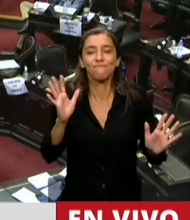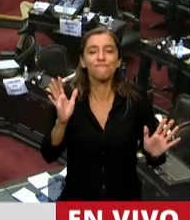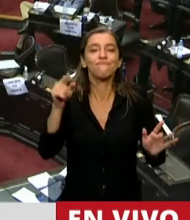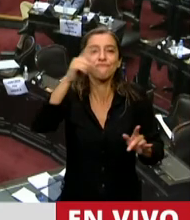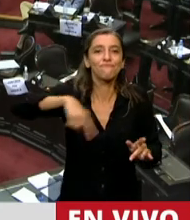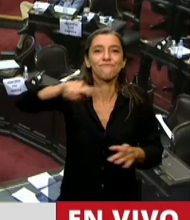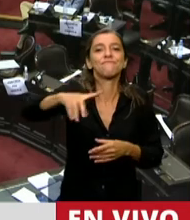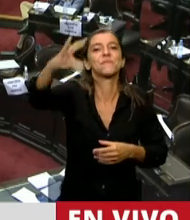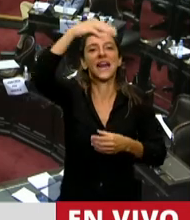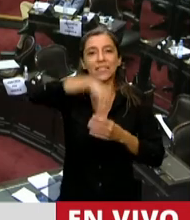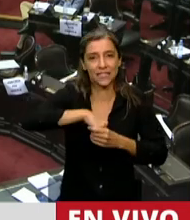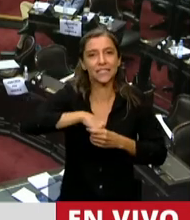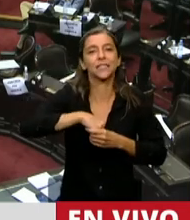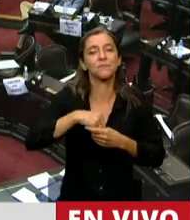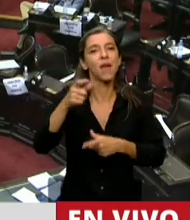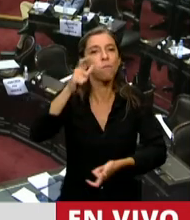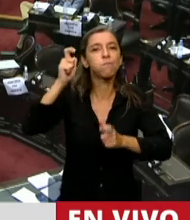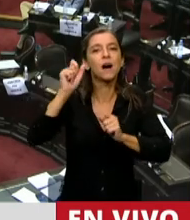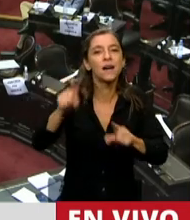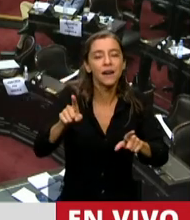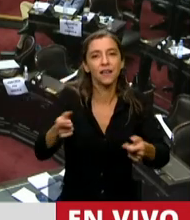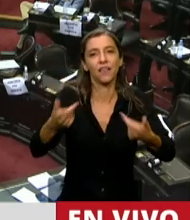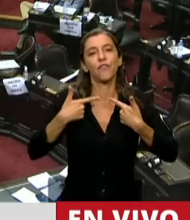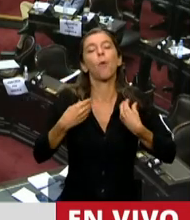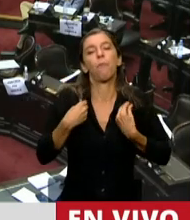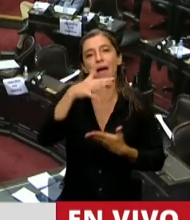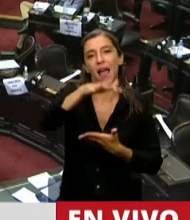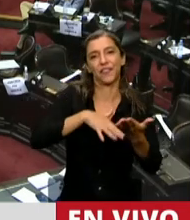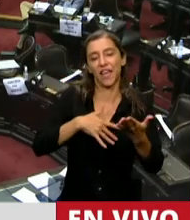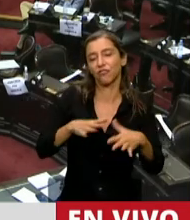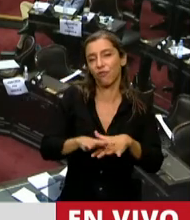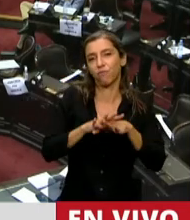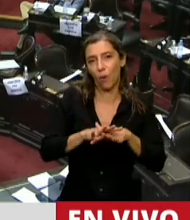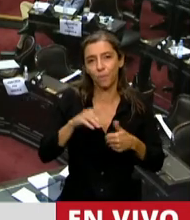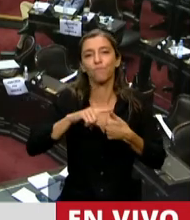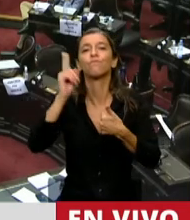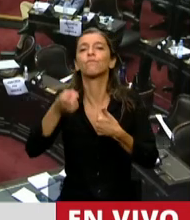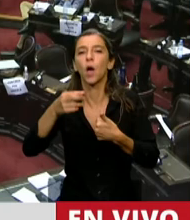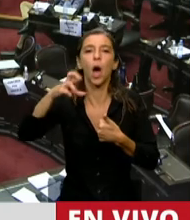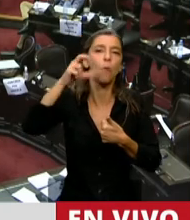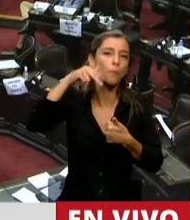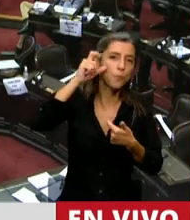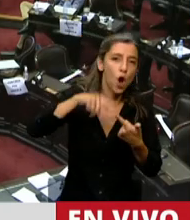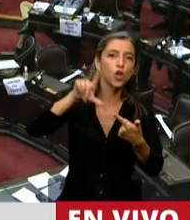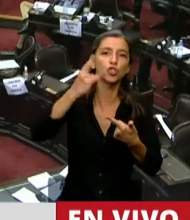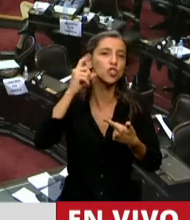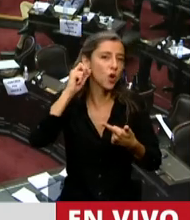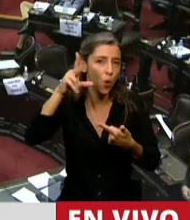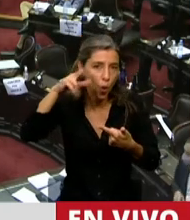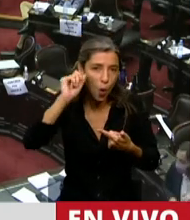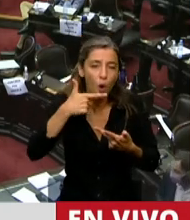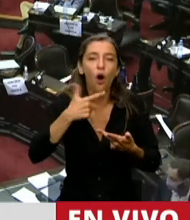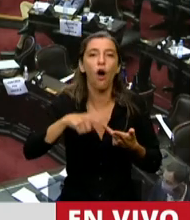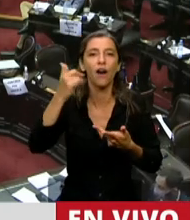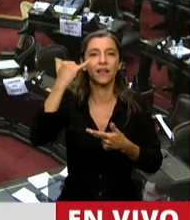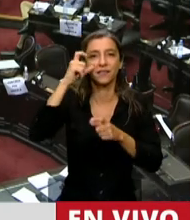mejor de ellos de sus experiencias para que hoy tengamos este texto. Miguel Ponce, Gustavo Lugones, colega rector